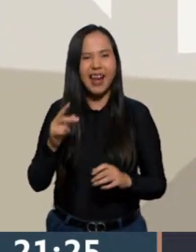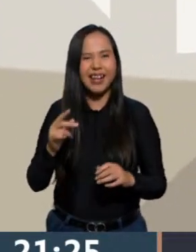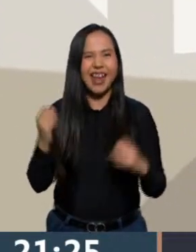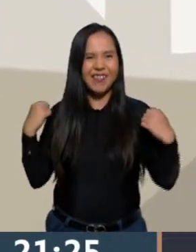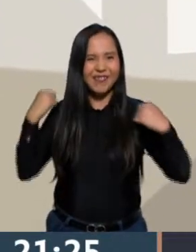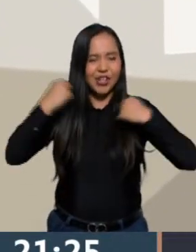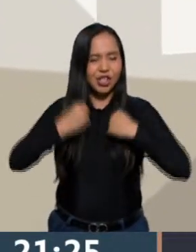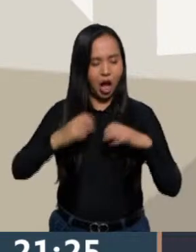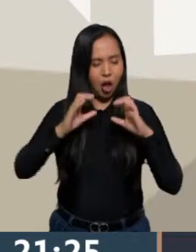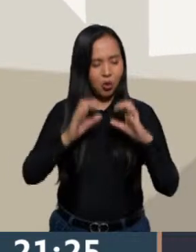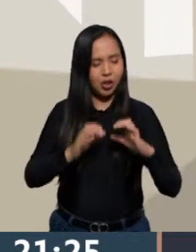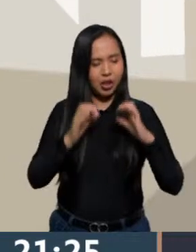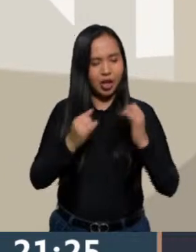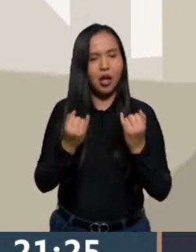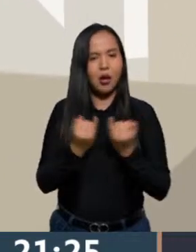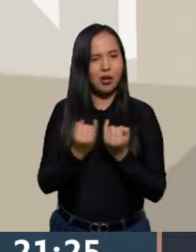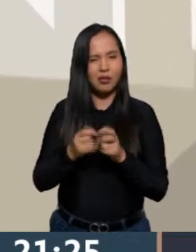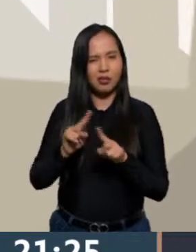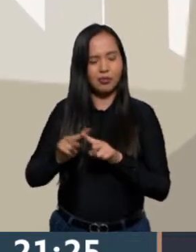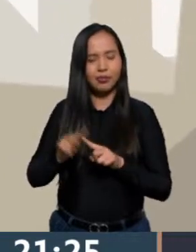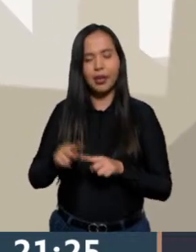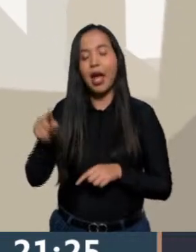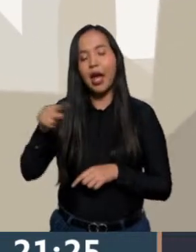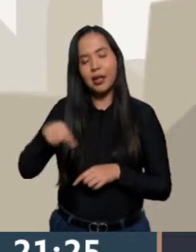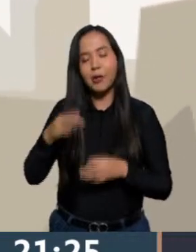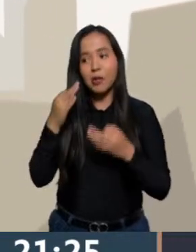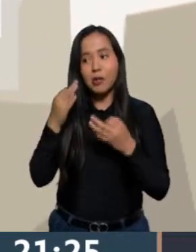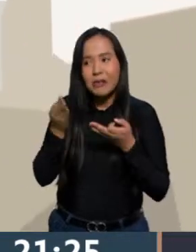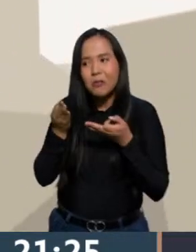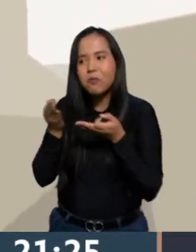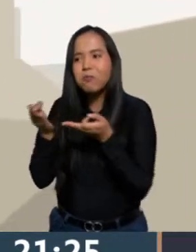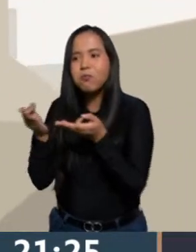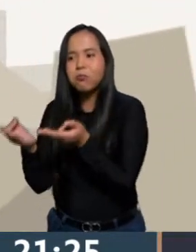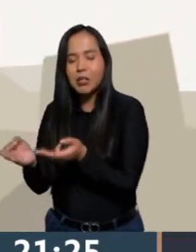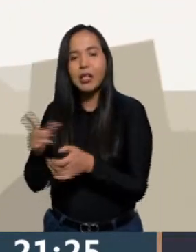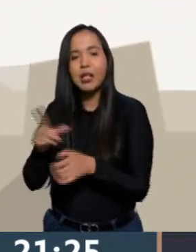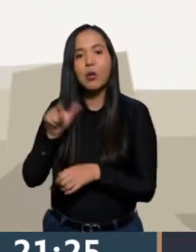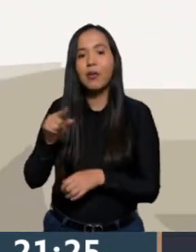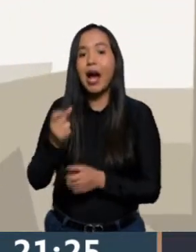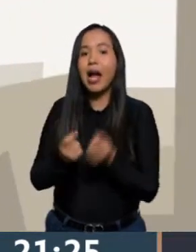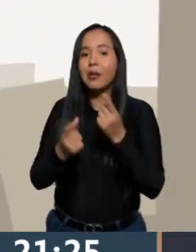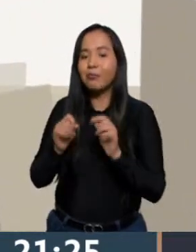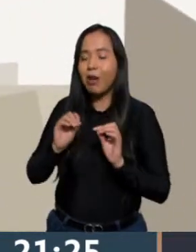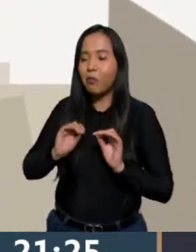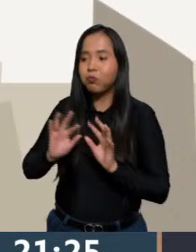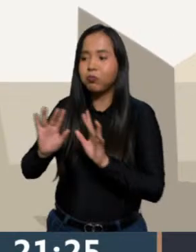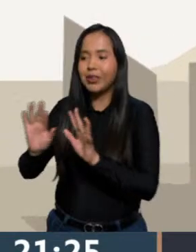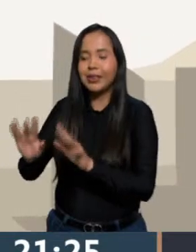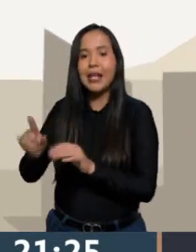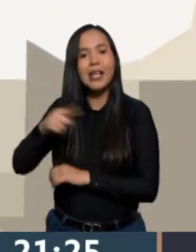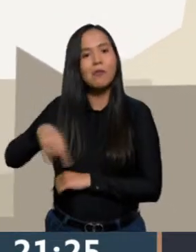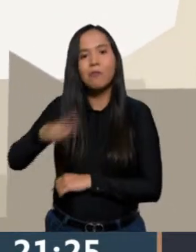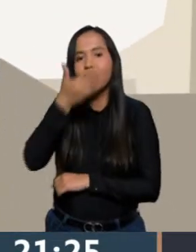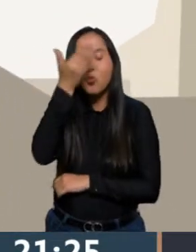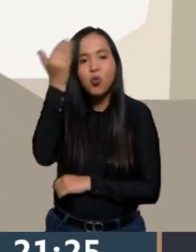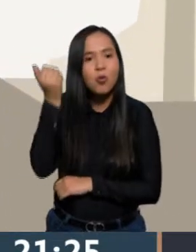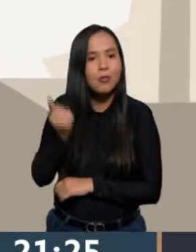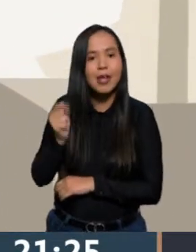atractivo, te digo, ¿no? Entonces, sí, muchos compañeros asistieron sin saber necesariamente que se trataba de